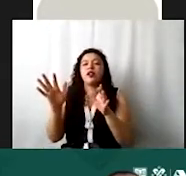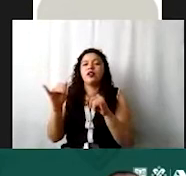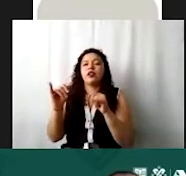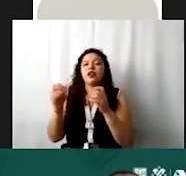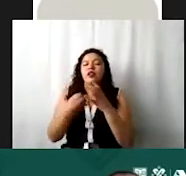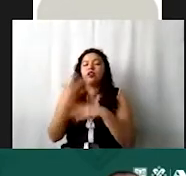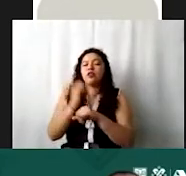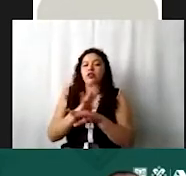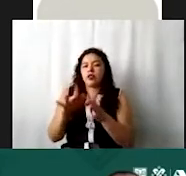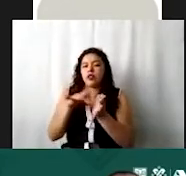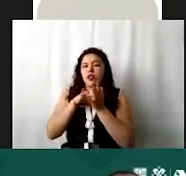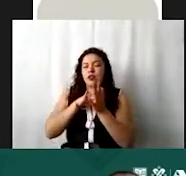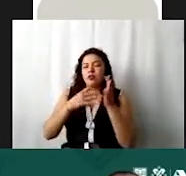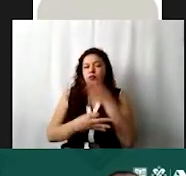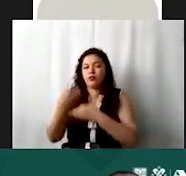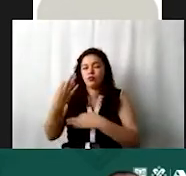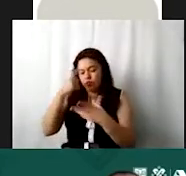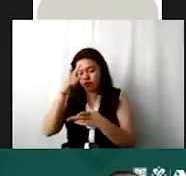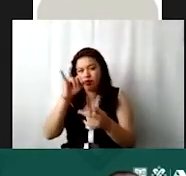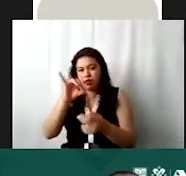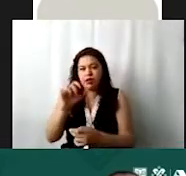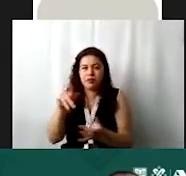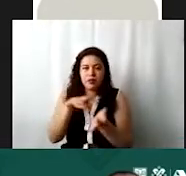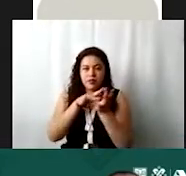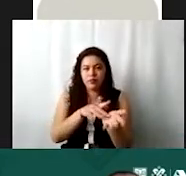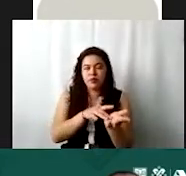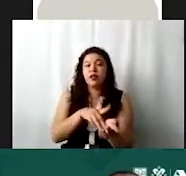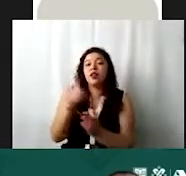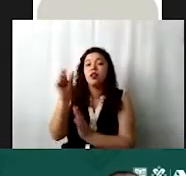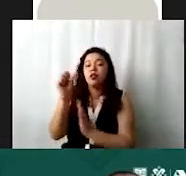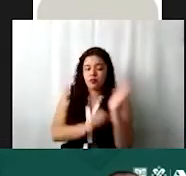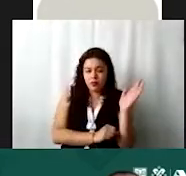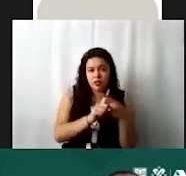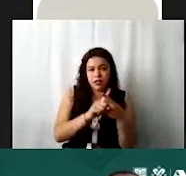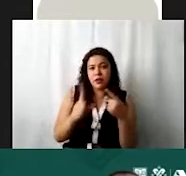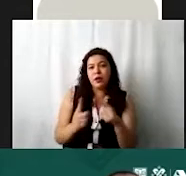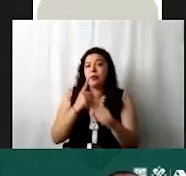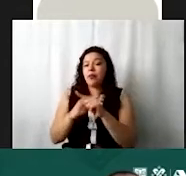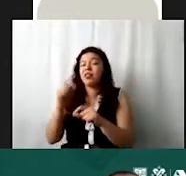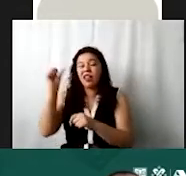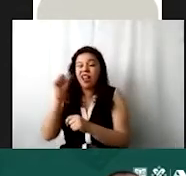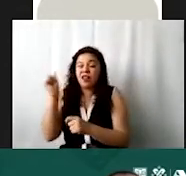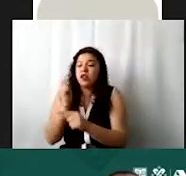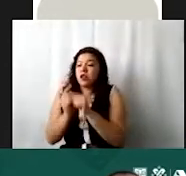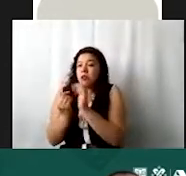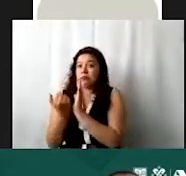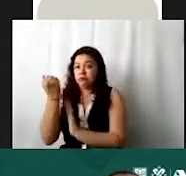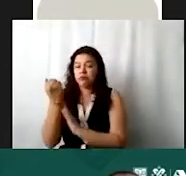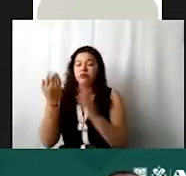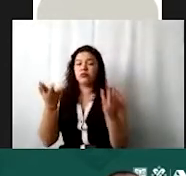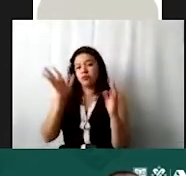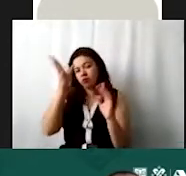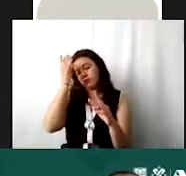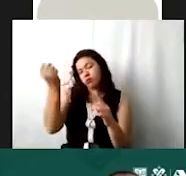económico que dan a IAPs, los mensuales, más el que den en algún mes. ¿Sale? Entonces por este concepto ya dan